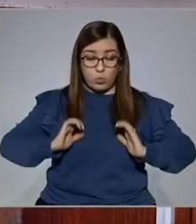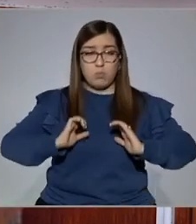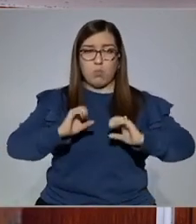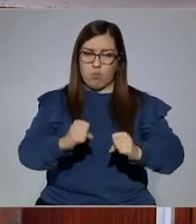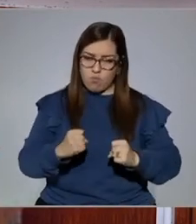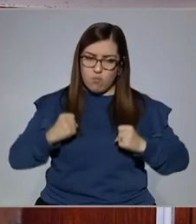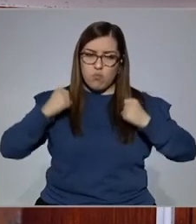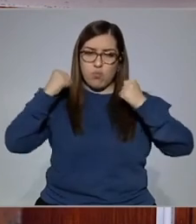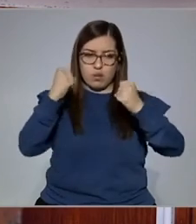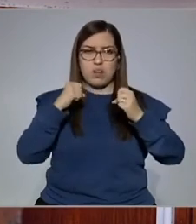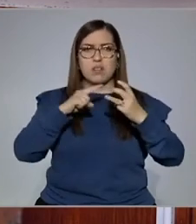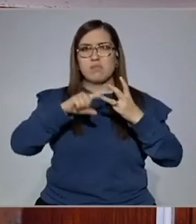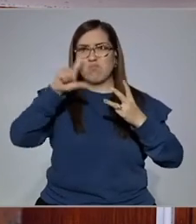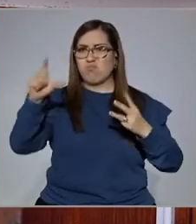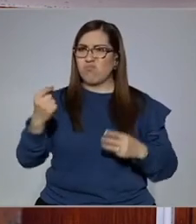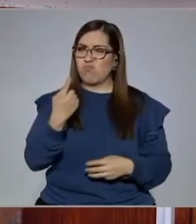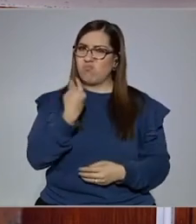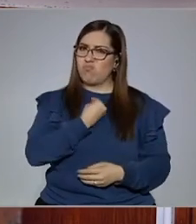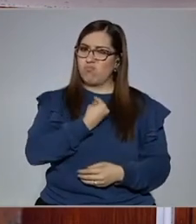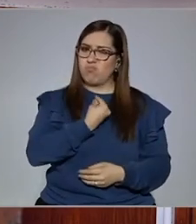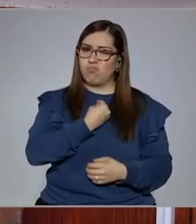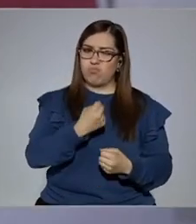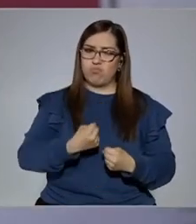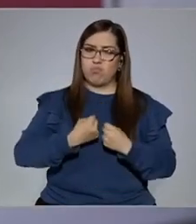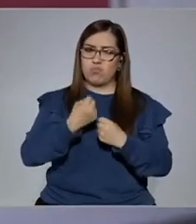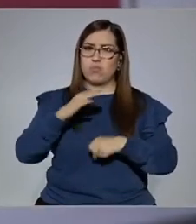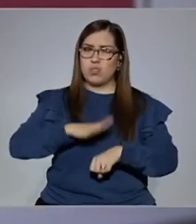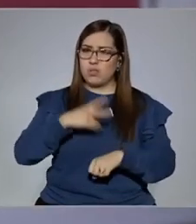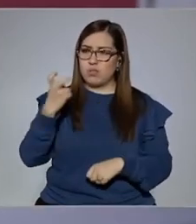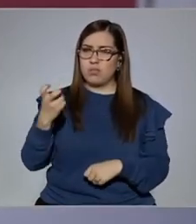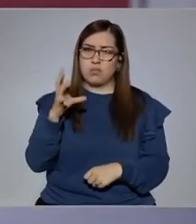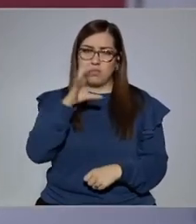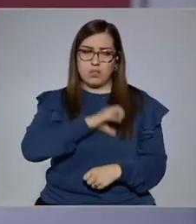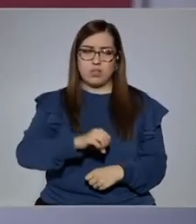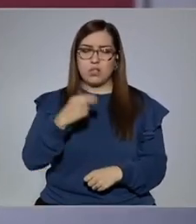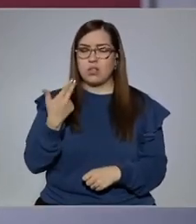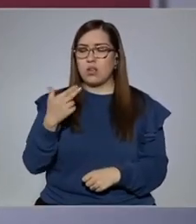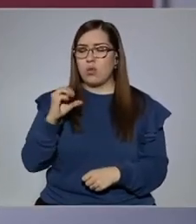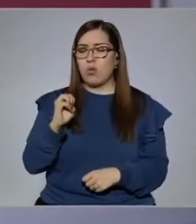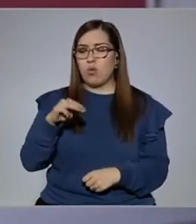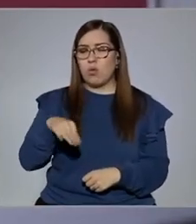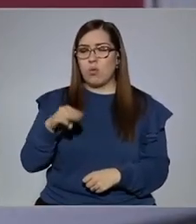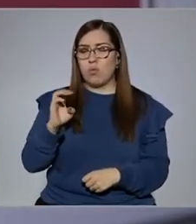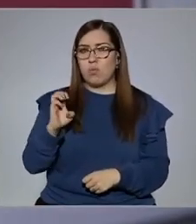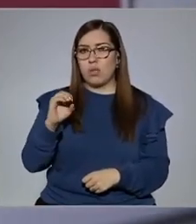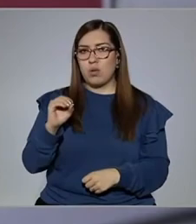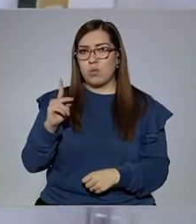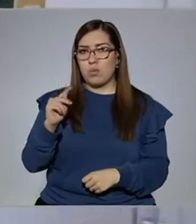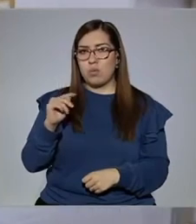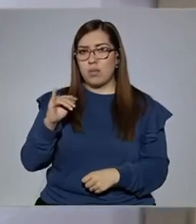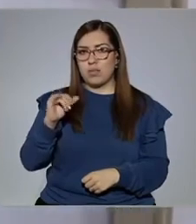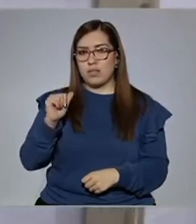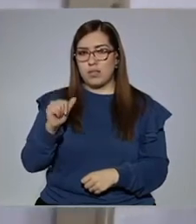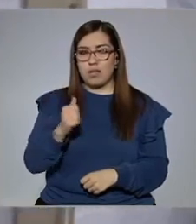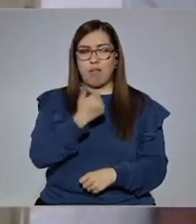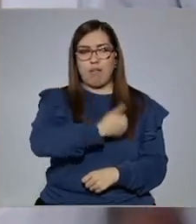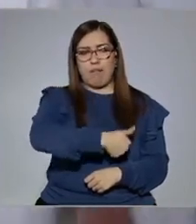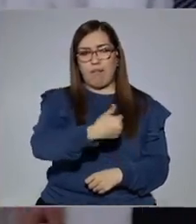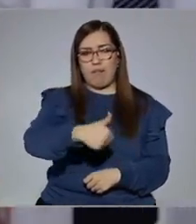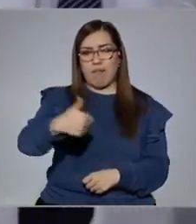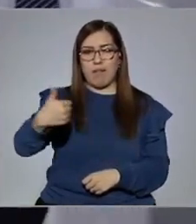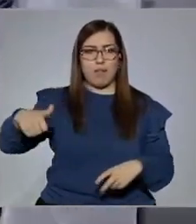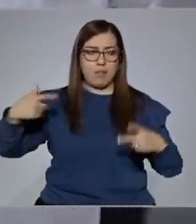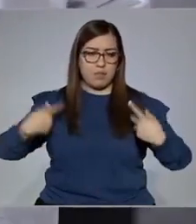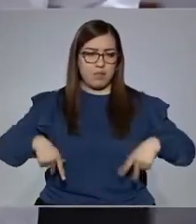estímulos con más resistencia. Eso me hizo enamorarme de la homeopatía. Queríamos destacar que cada caso es individual. Un paciente